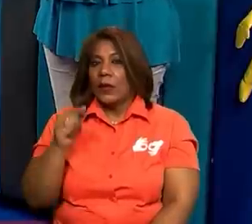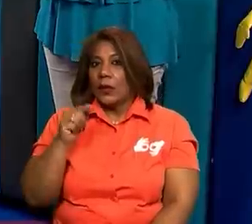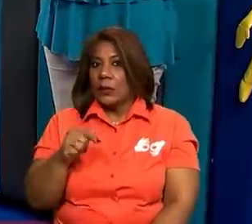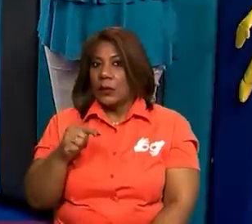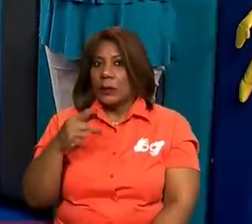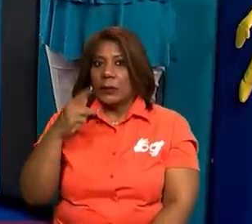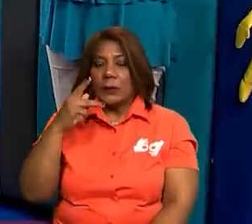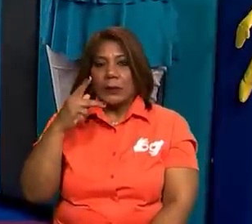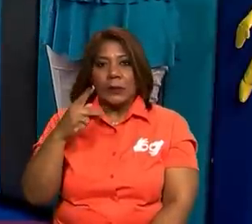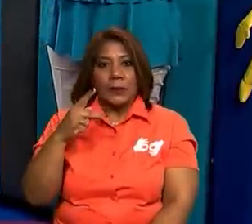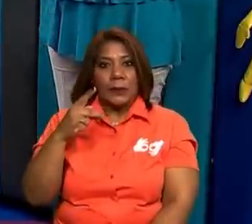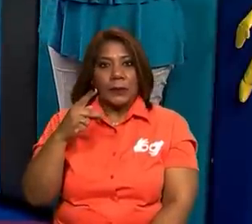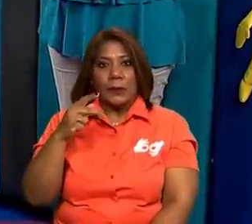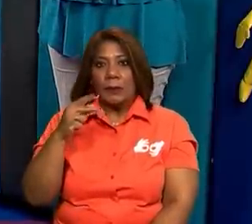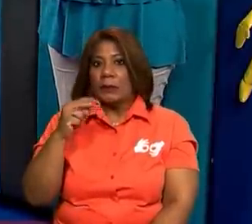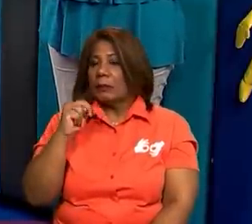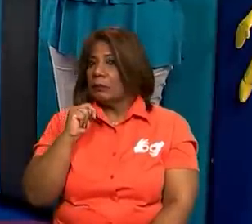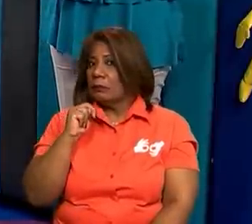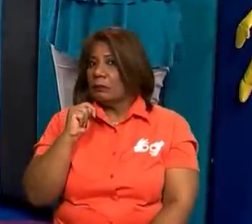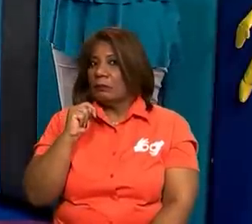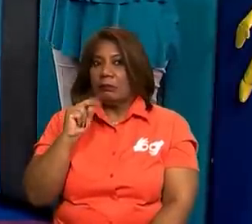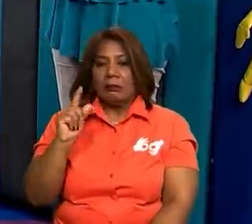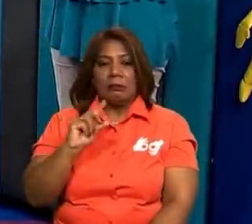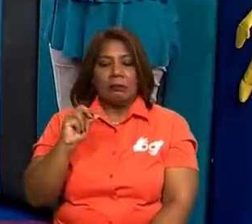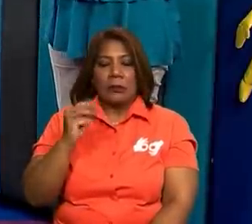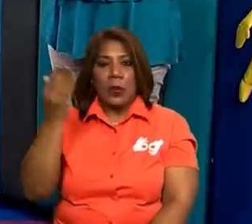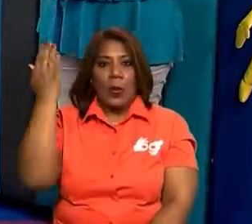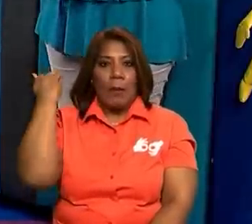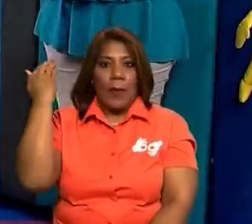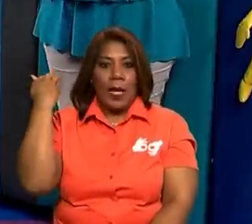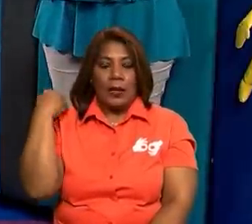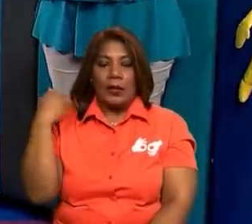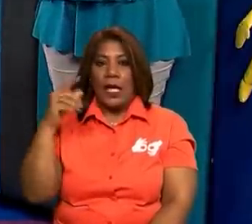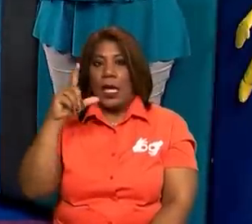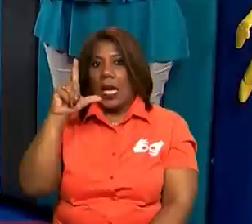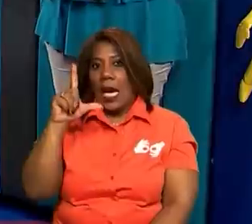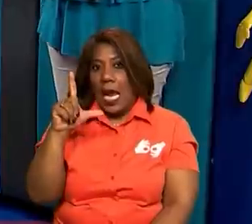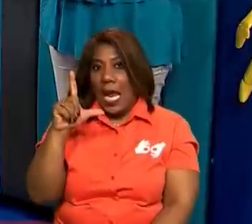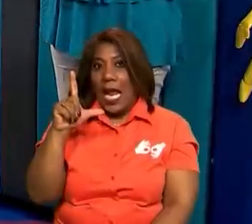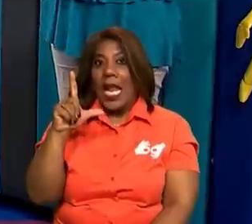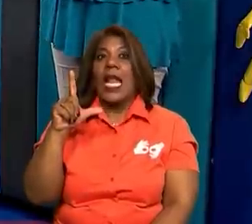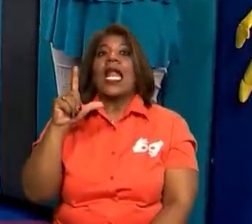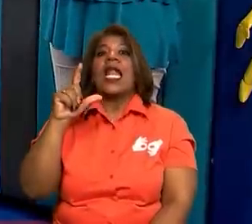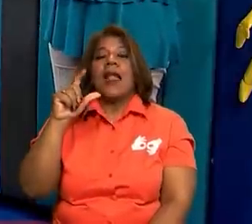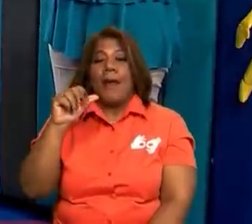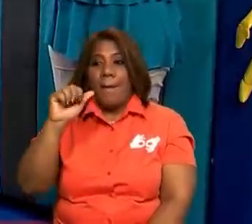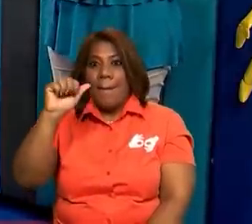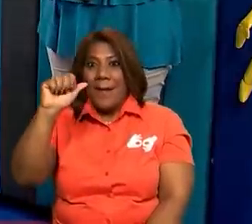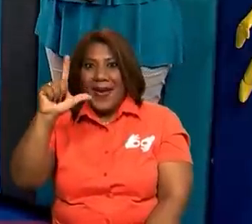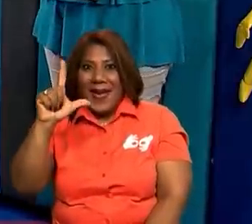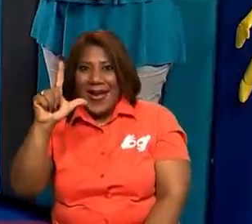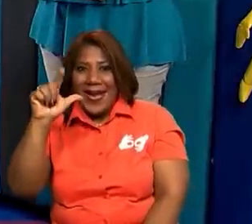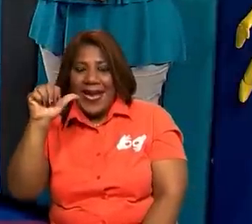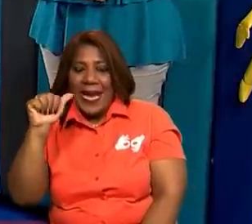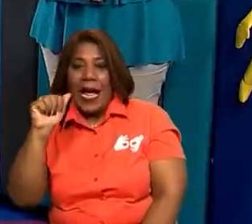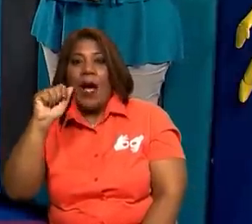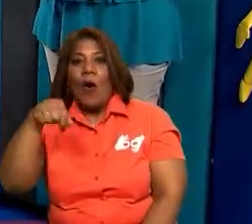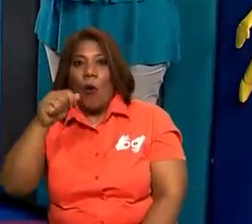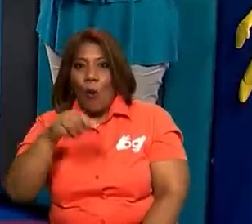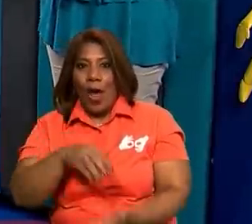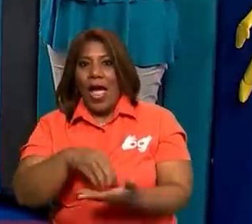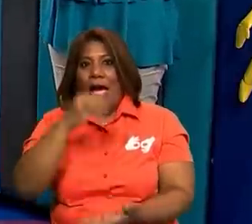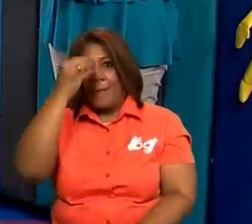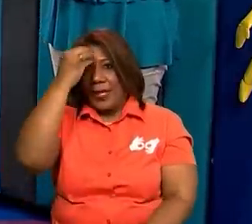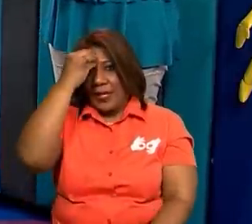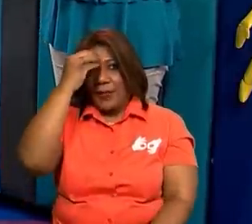hoy, ¿cuál identificamos en esta palabra? La L. La L. Muy bien, chicos.